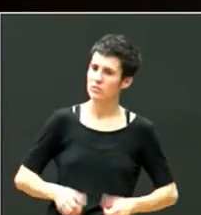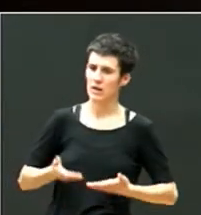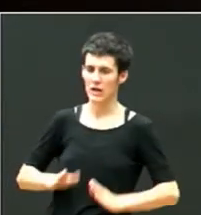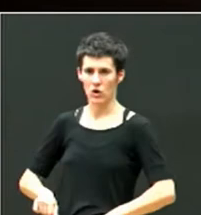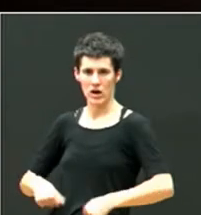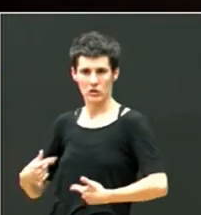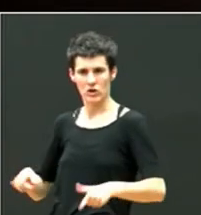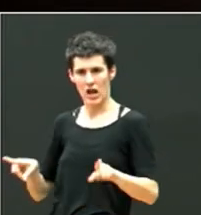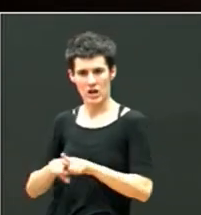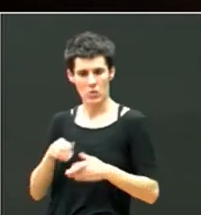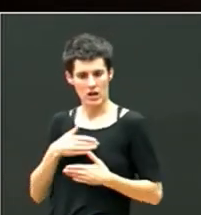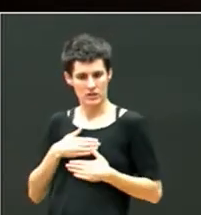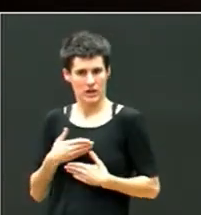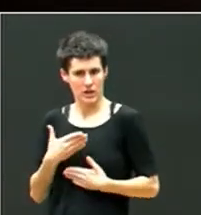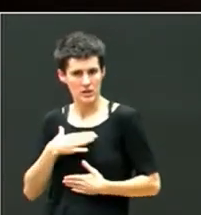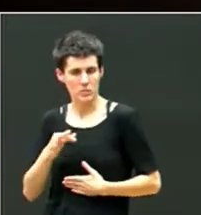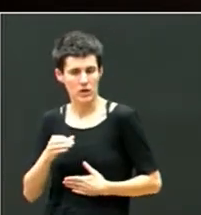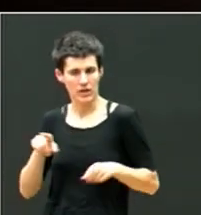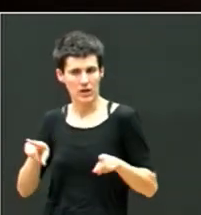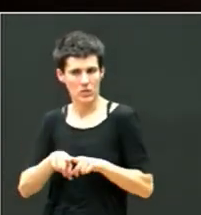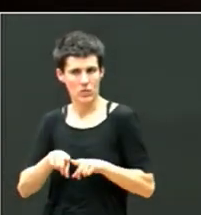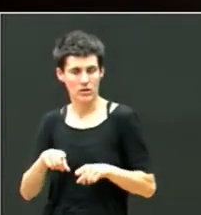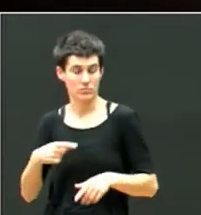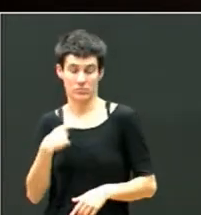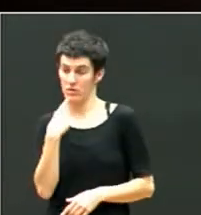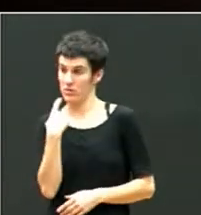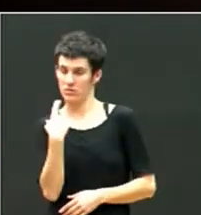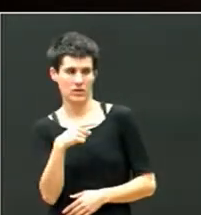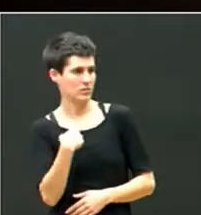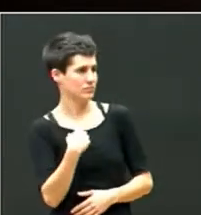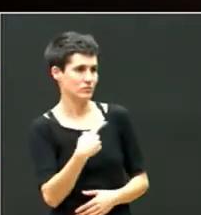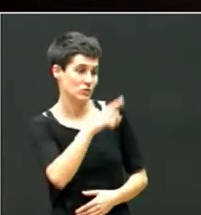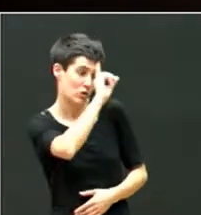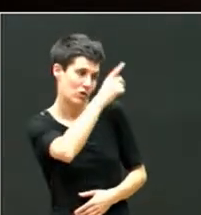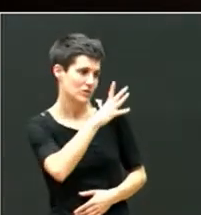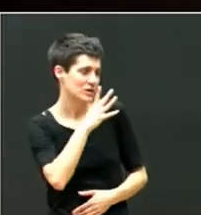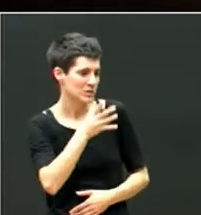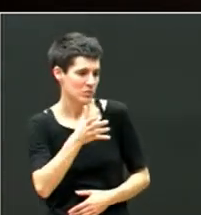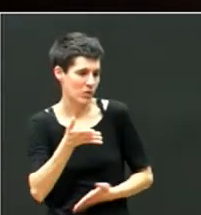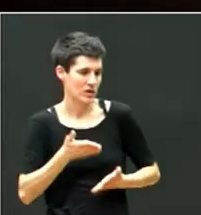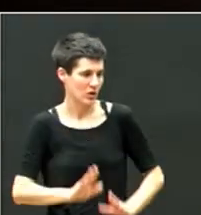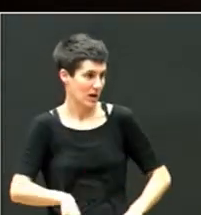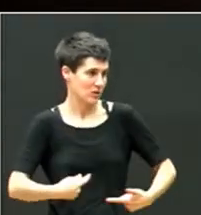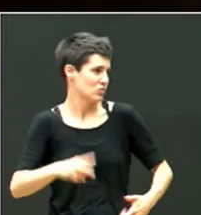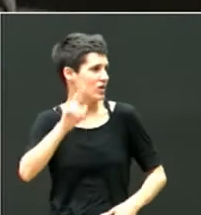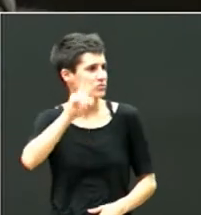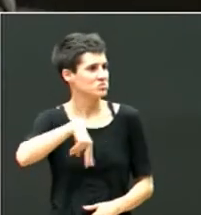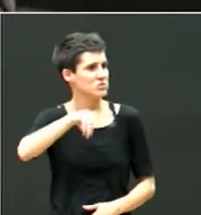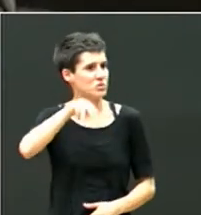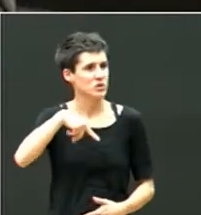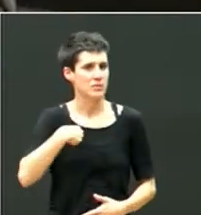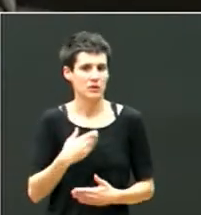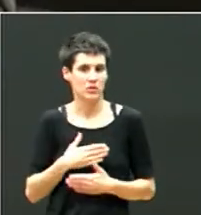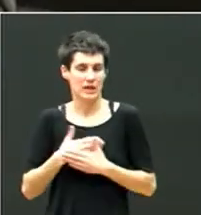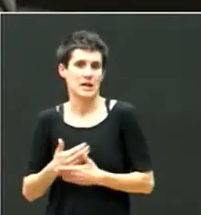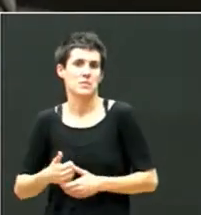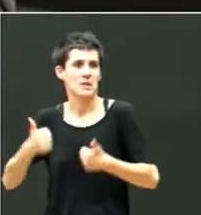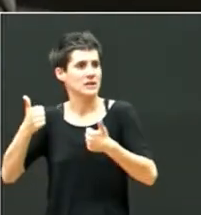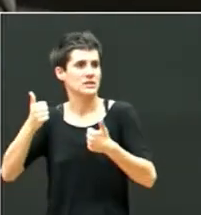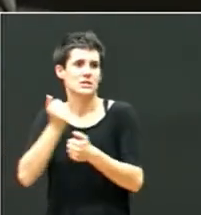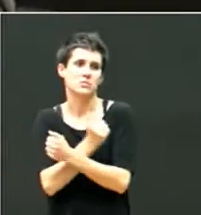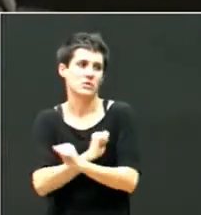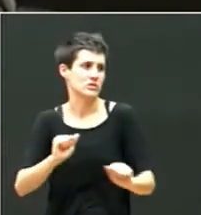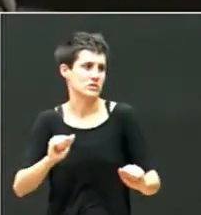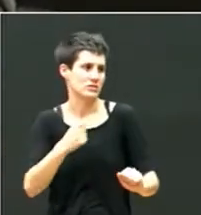yo no sé cómo se quiere a un hijo biológico, porque los míos son adoptados, pero te aseguro que más no se puede. Y dije, es que yo soy adoptada, y